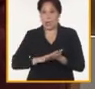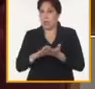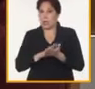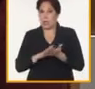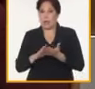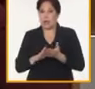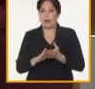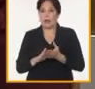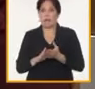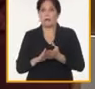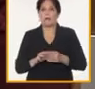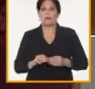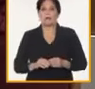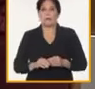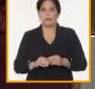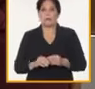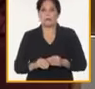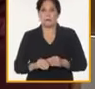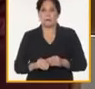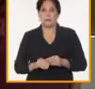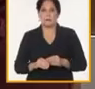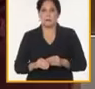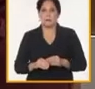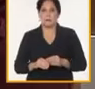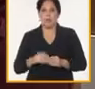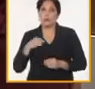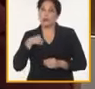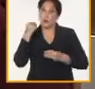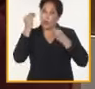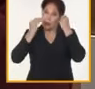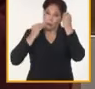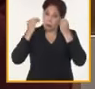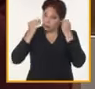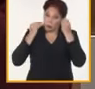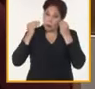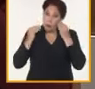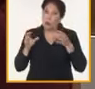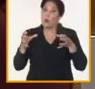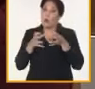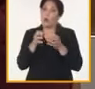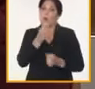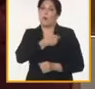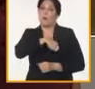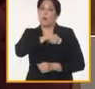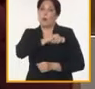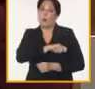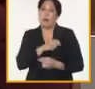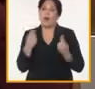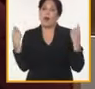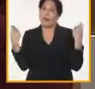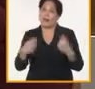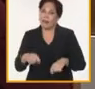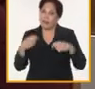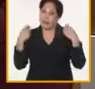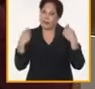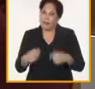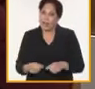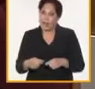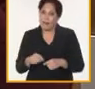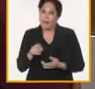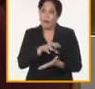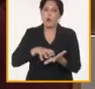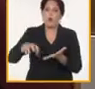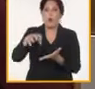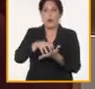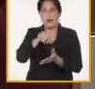plantación de ningún tipo de cultivo yo creo que el movimiento popular nos tiene que llevar a que en aquellos lugares